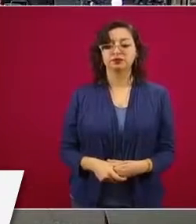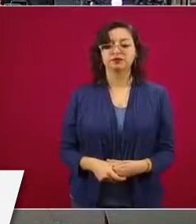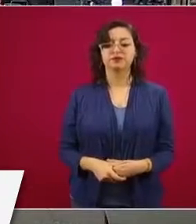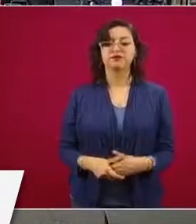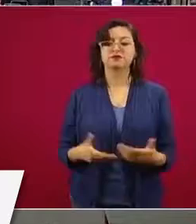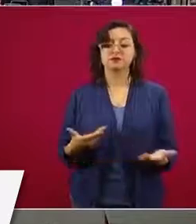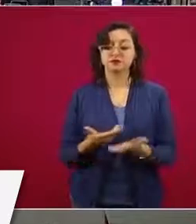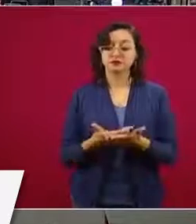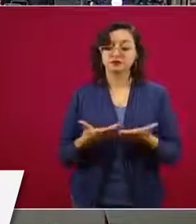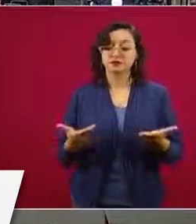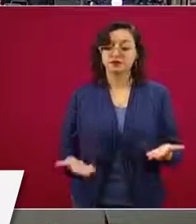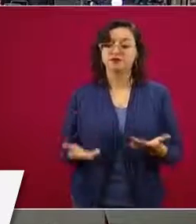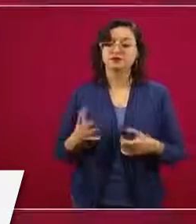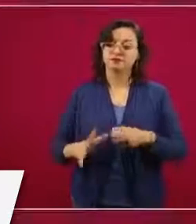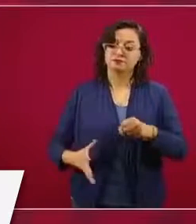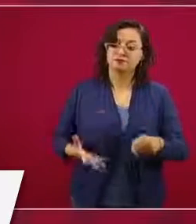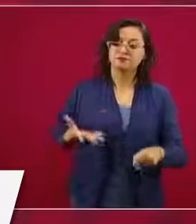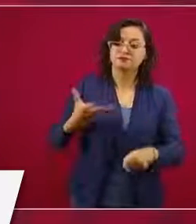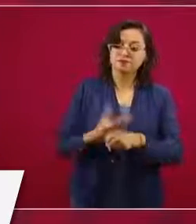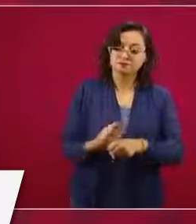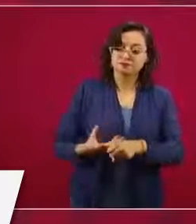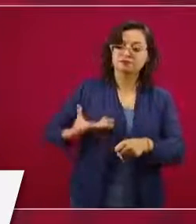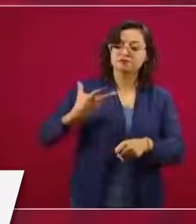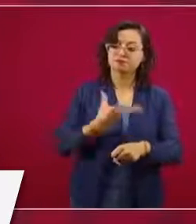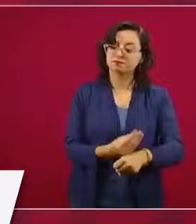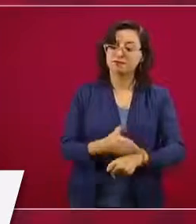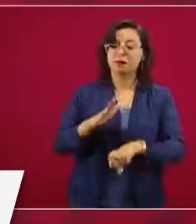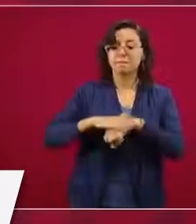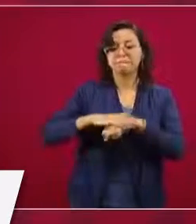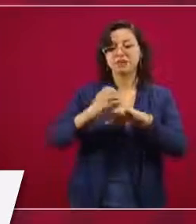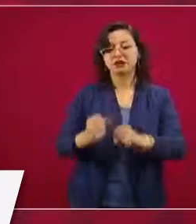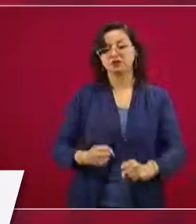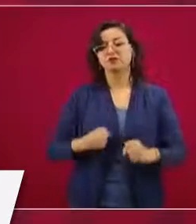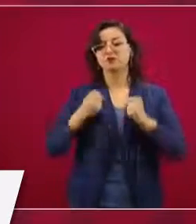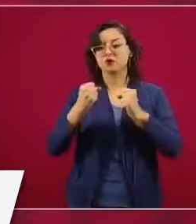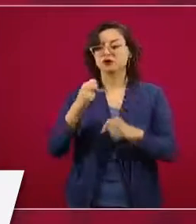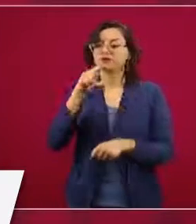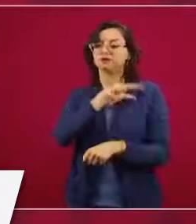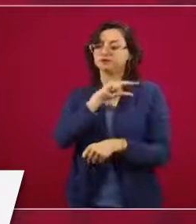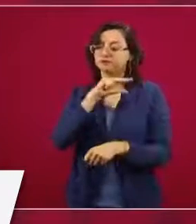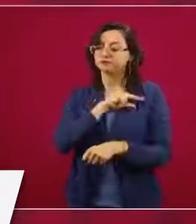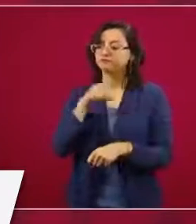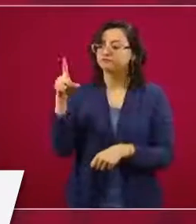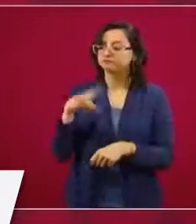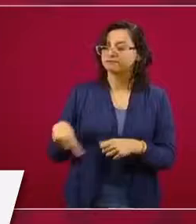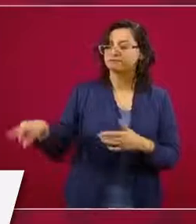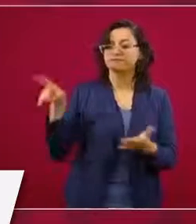reforzar con el apoyo del sector privado.